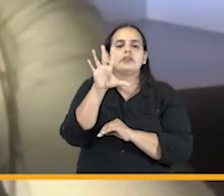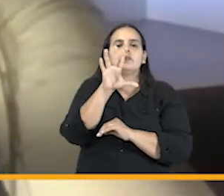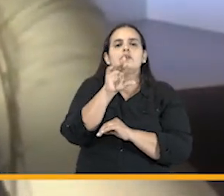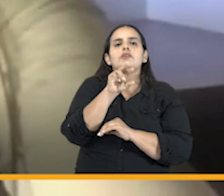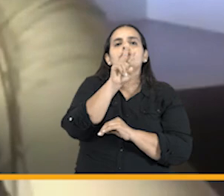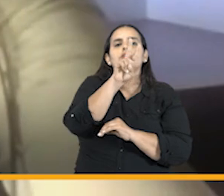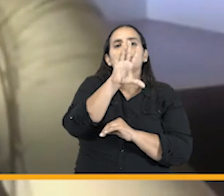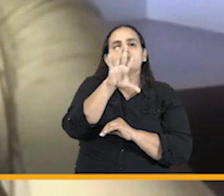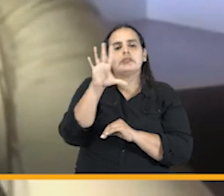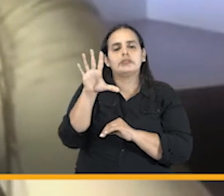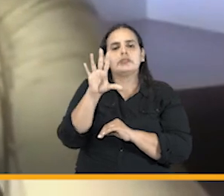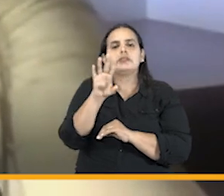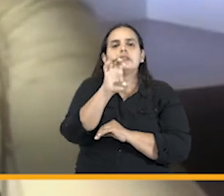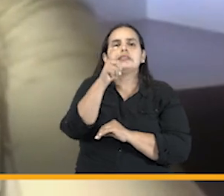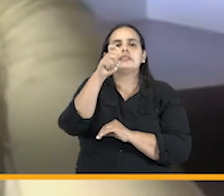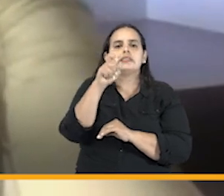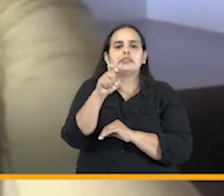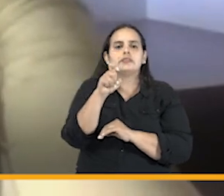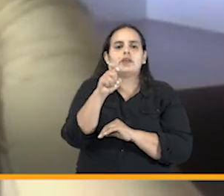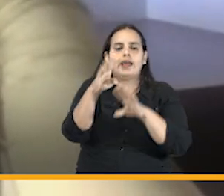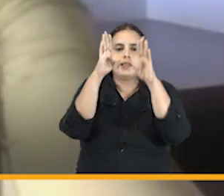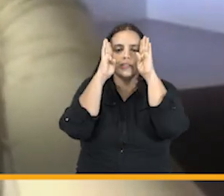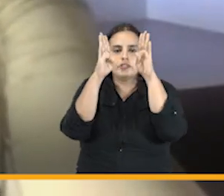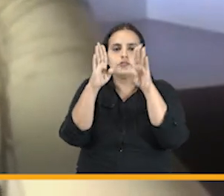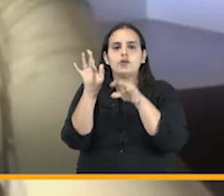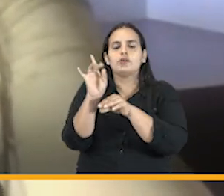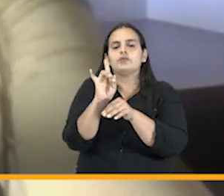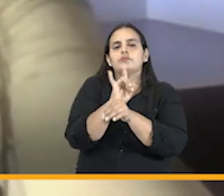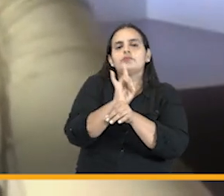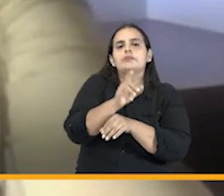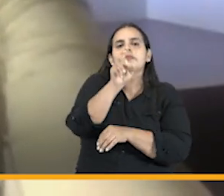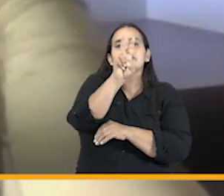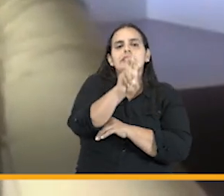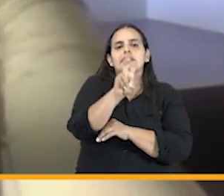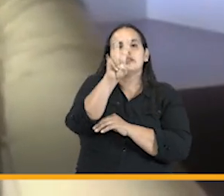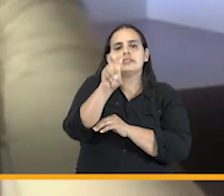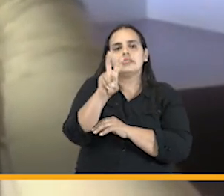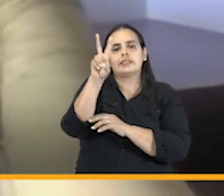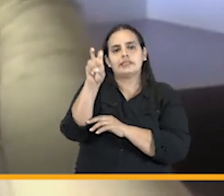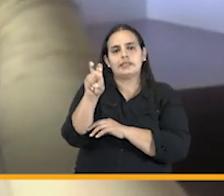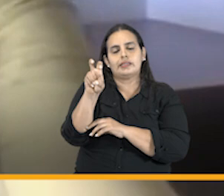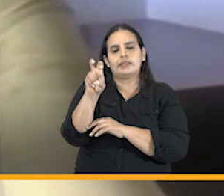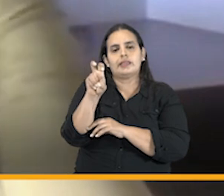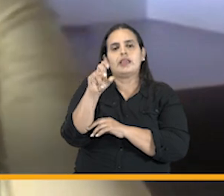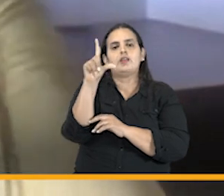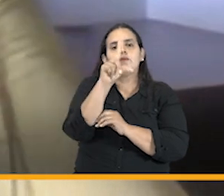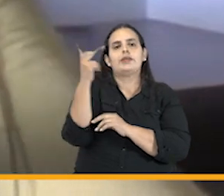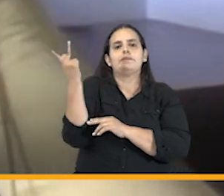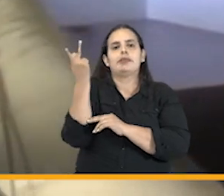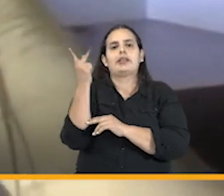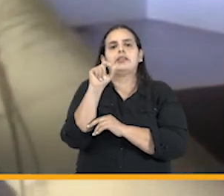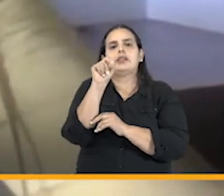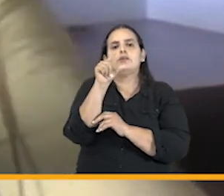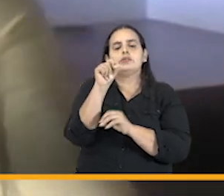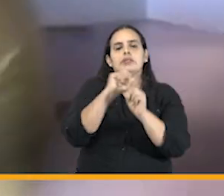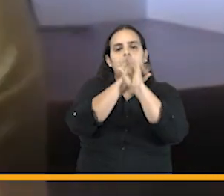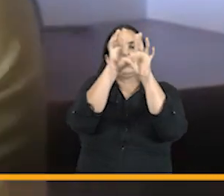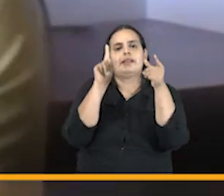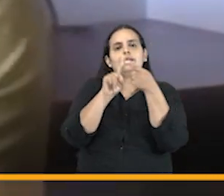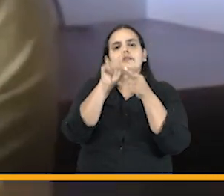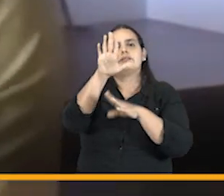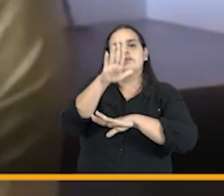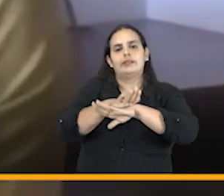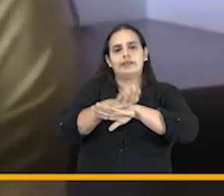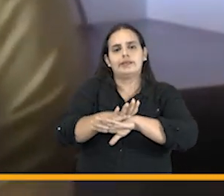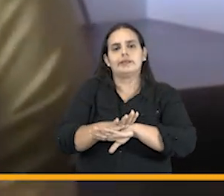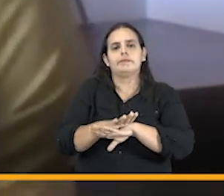55 extensión de atención al ciudadano 777 de lunes a viernes de 8 de la mañana a 5 de